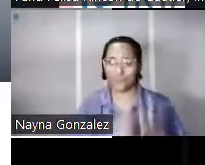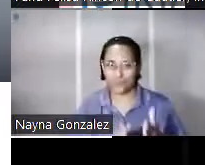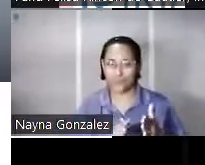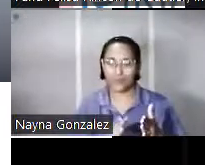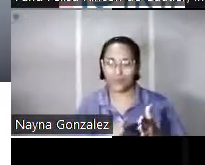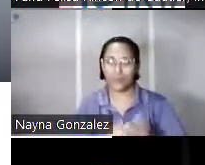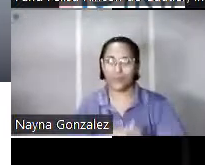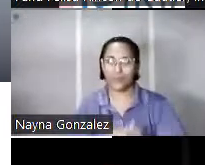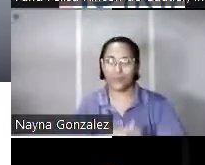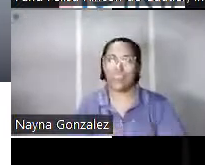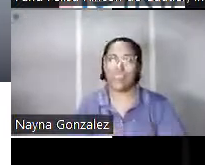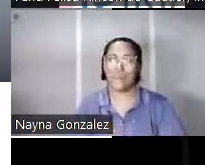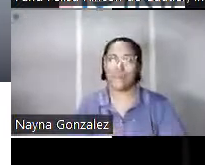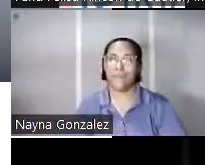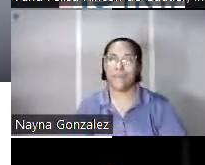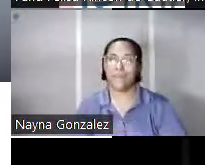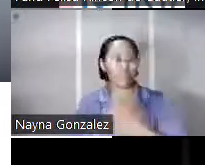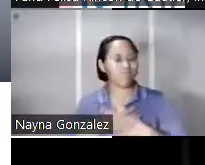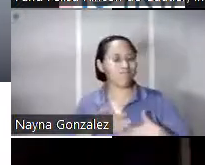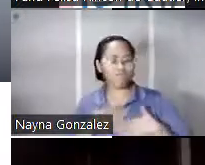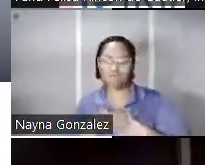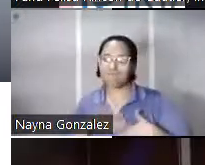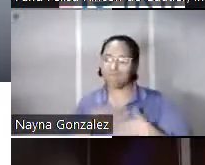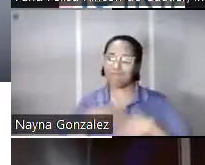era otro apasionado de la radio